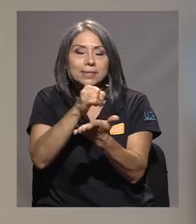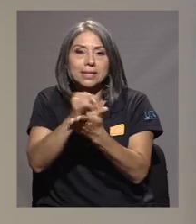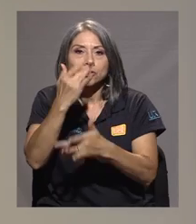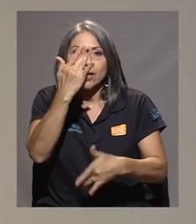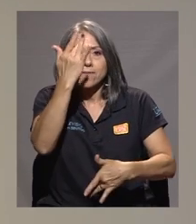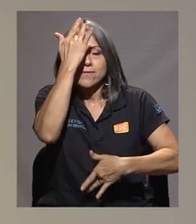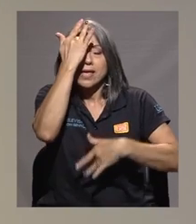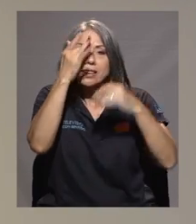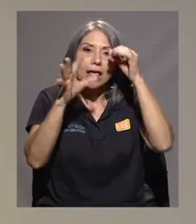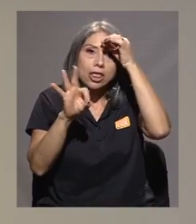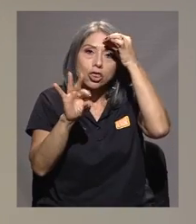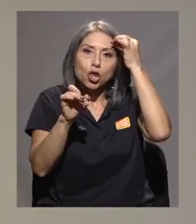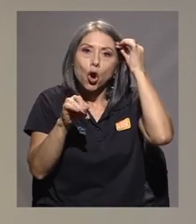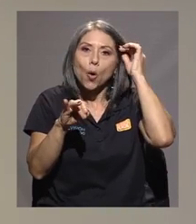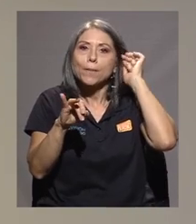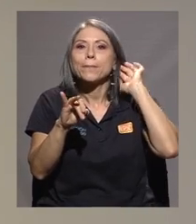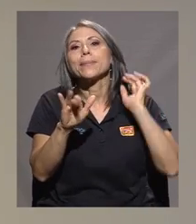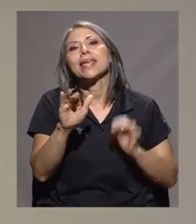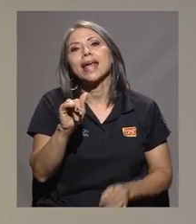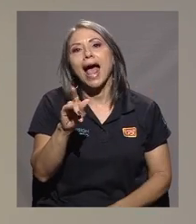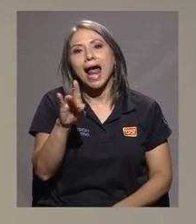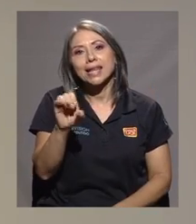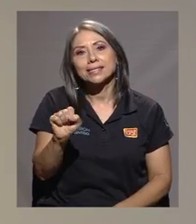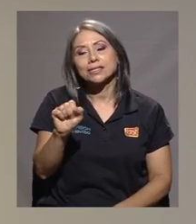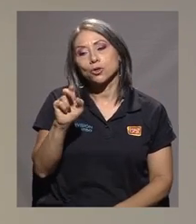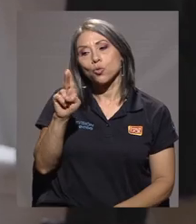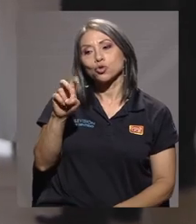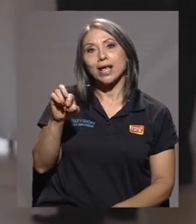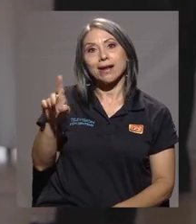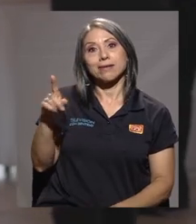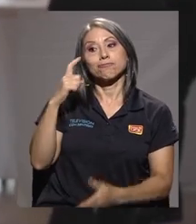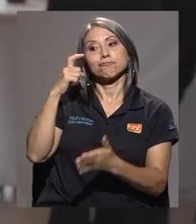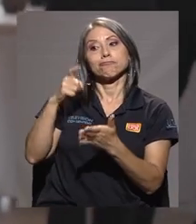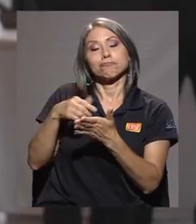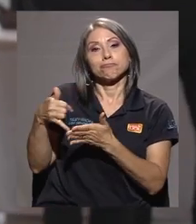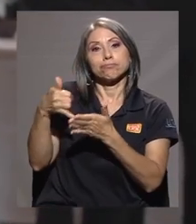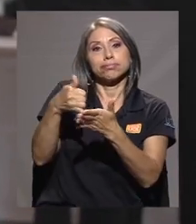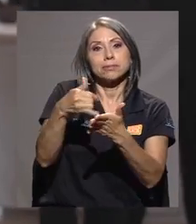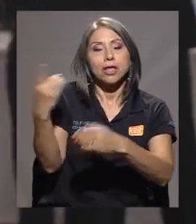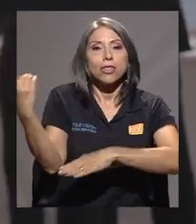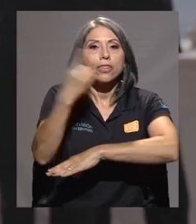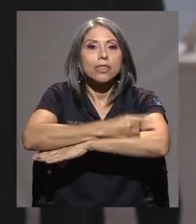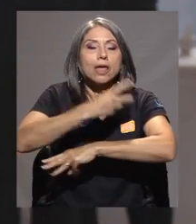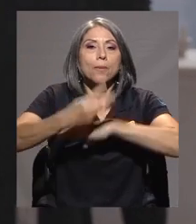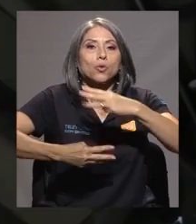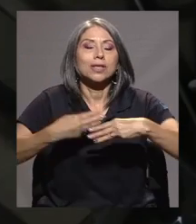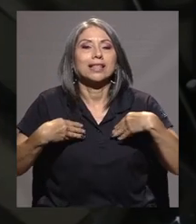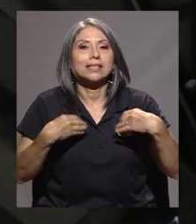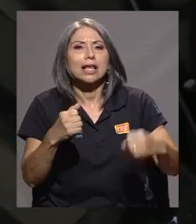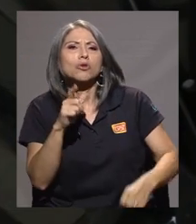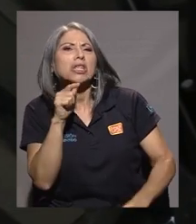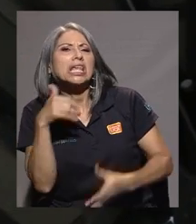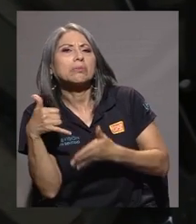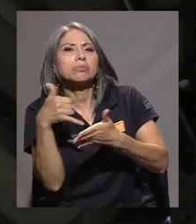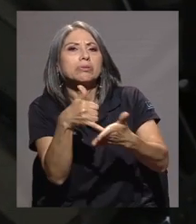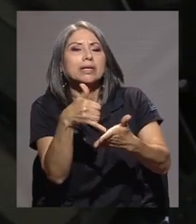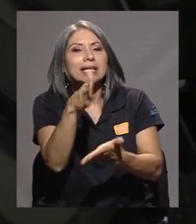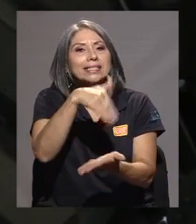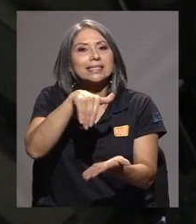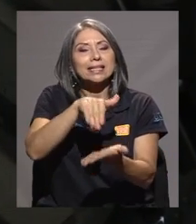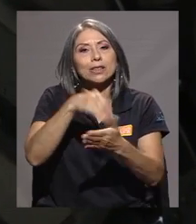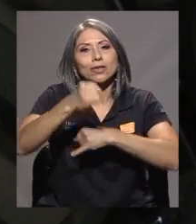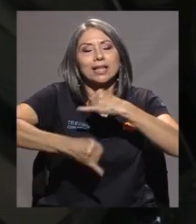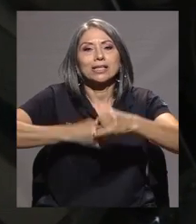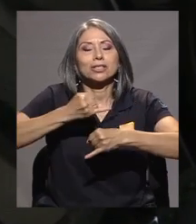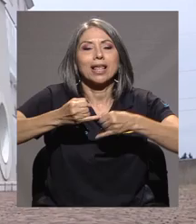Investigación en Enfermedades Tropicales de la UCR, fue galardonada en el Día Mundial de la Salud por el Centro Internacional